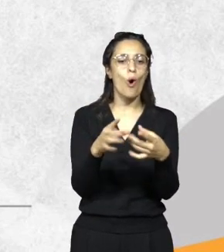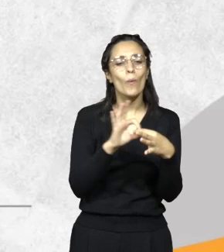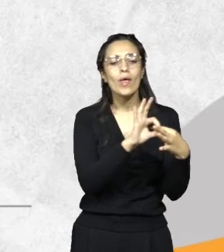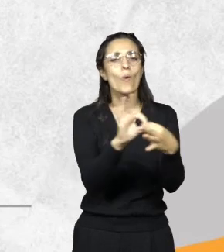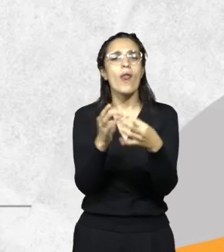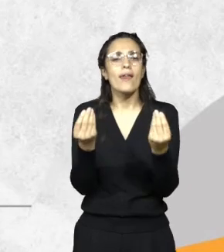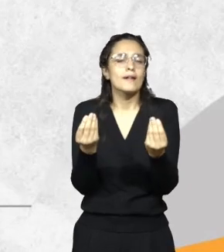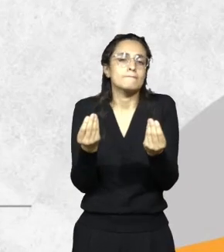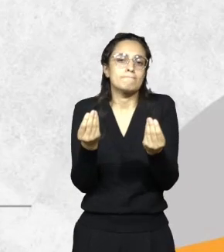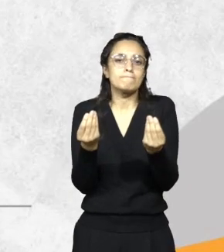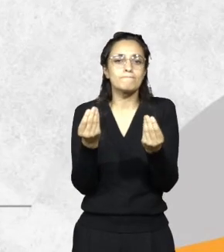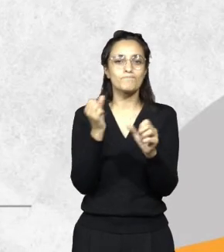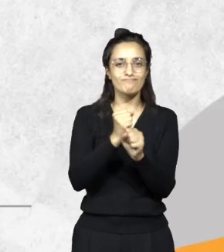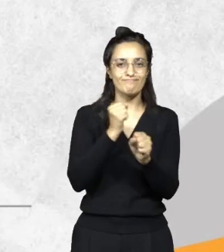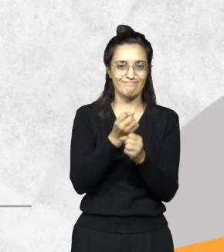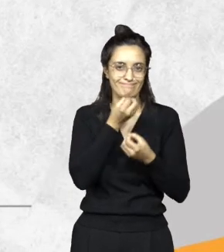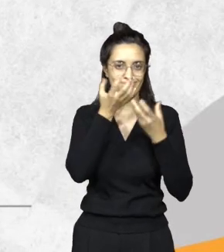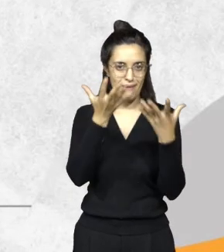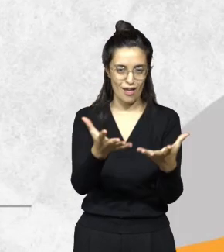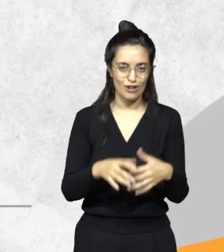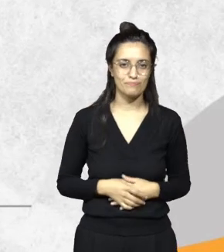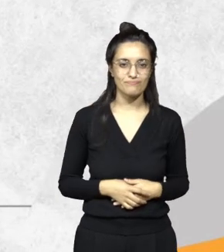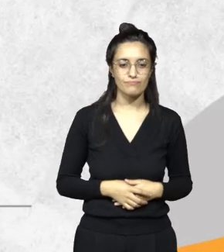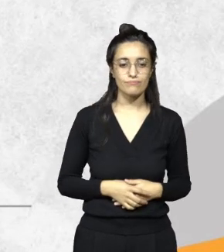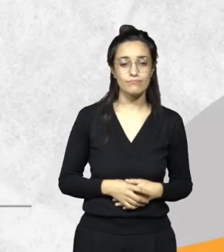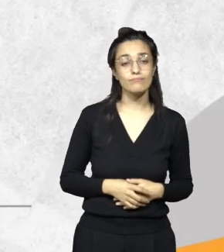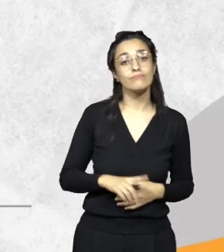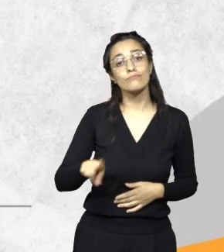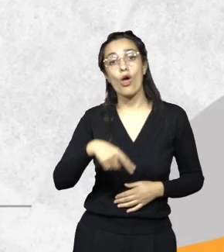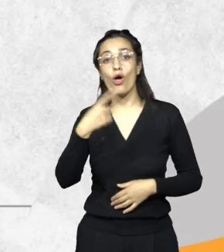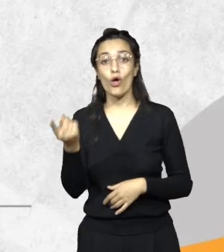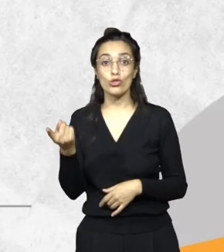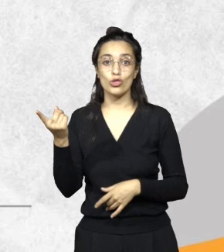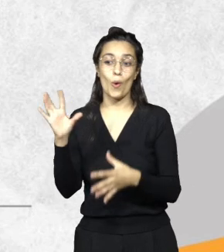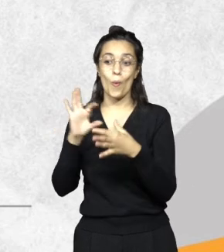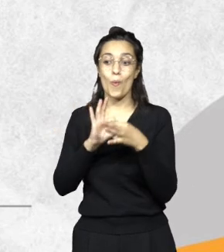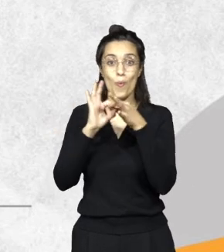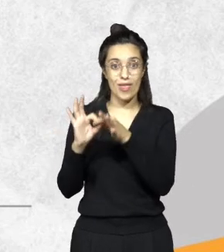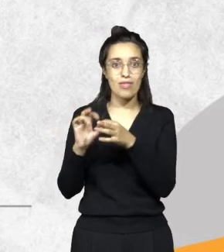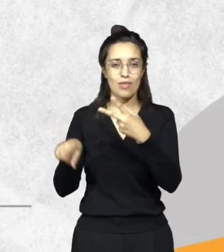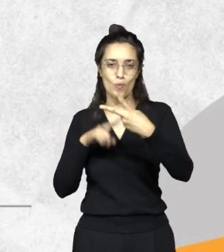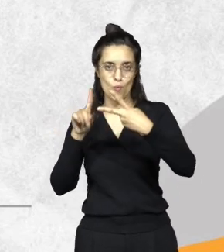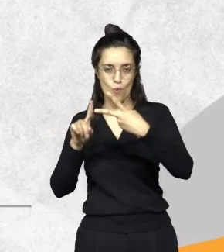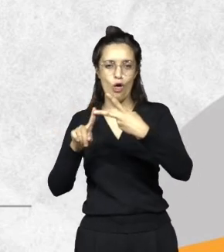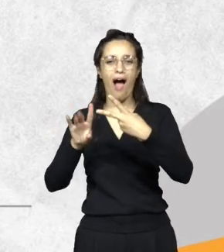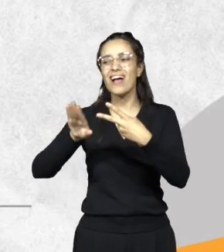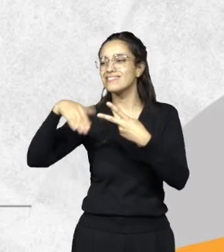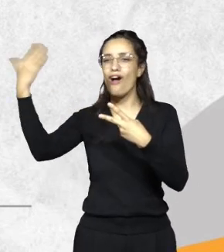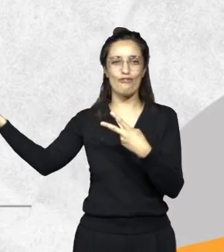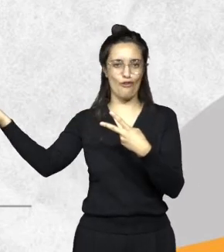Y otro de los vínculos que tenemos muchos como institución es un vínculo hacia afuera, tenemos mucha apertura como institución,